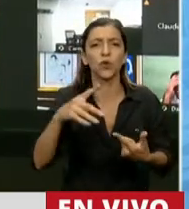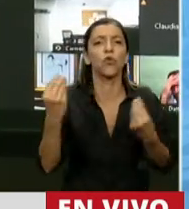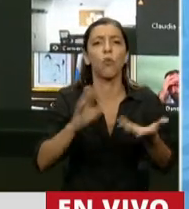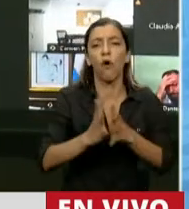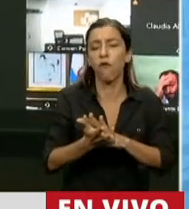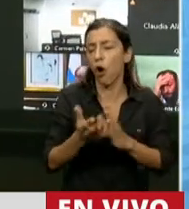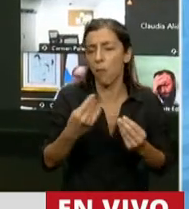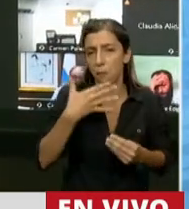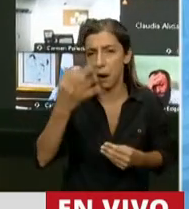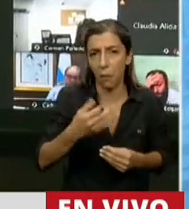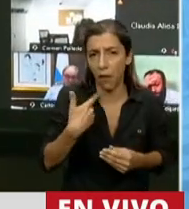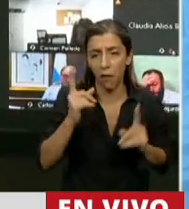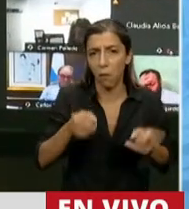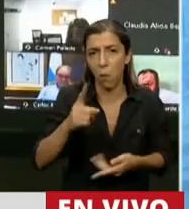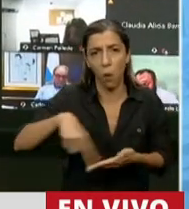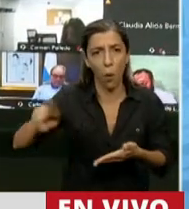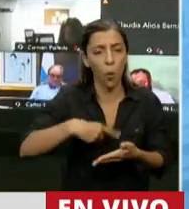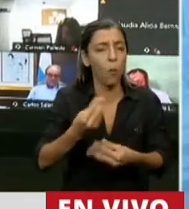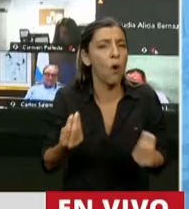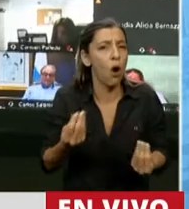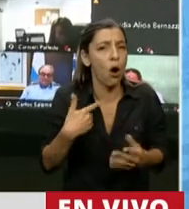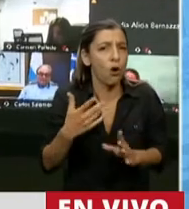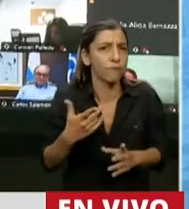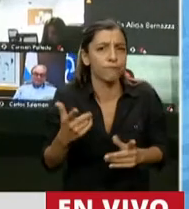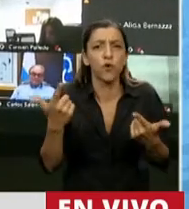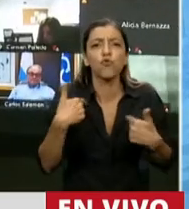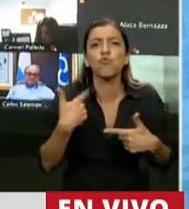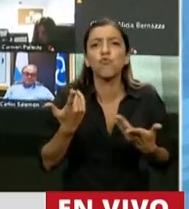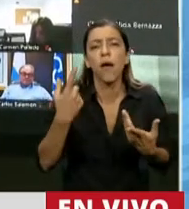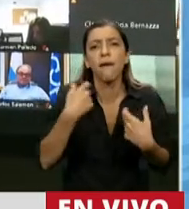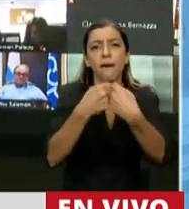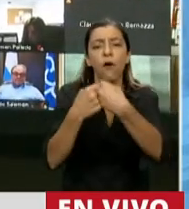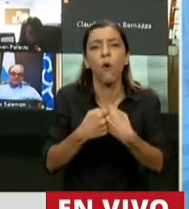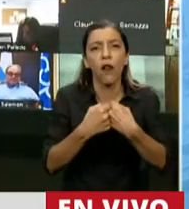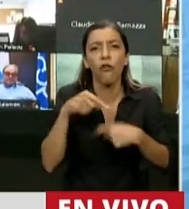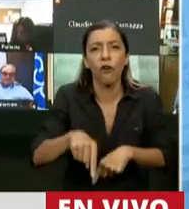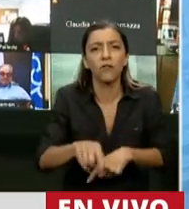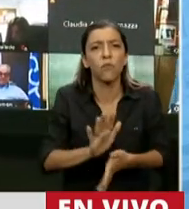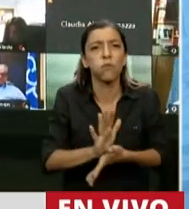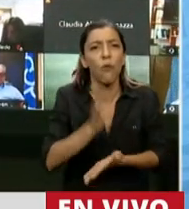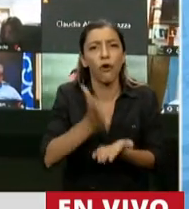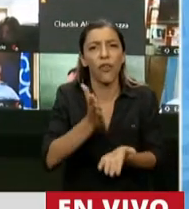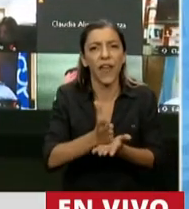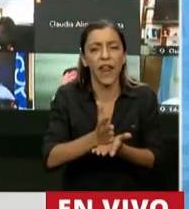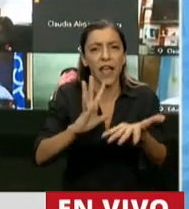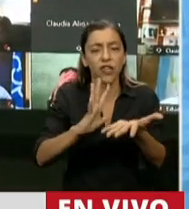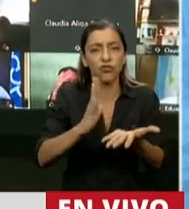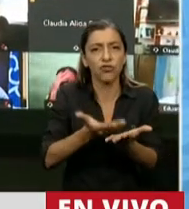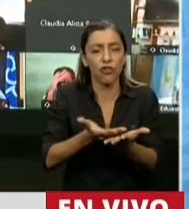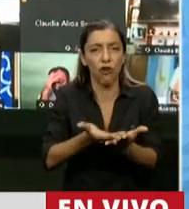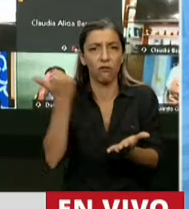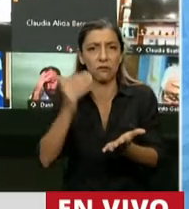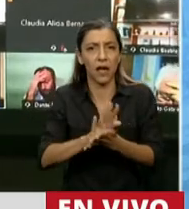precedida en un acuerdo de partes. Acá se está avasallando el derecho de una entidad autónoma de la